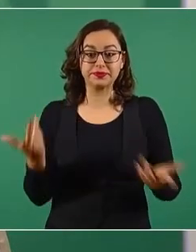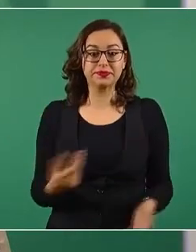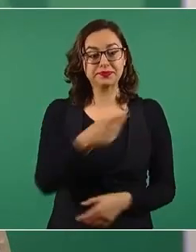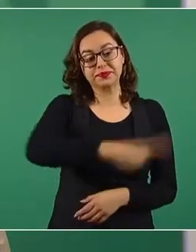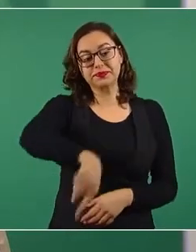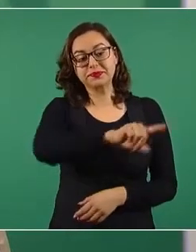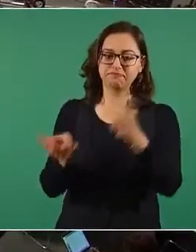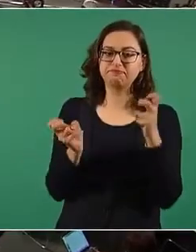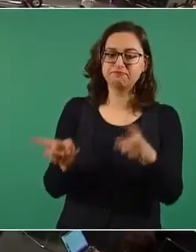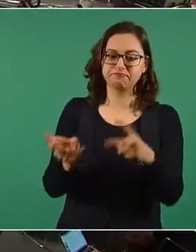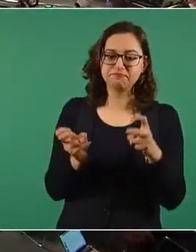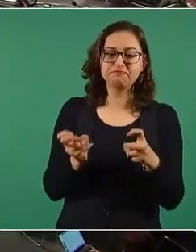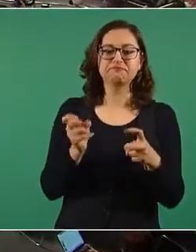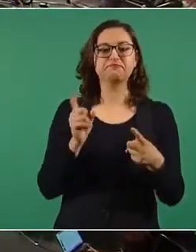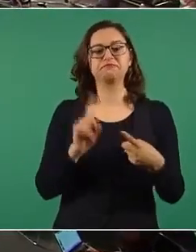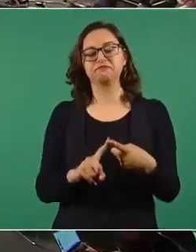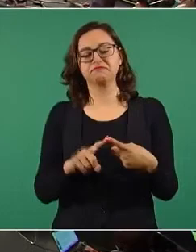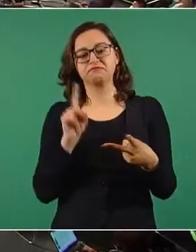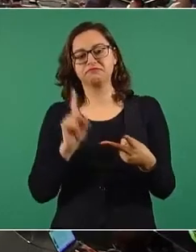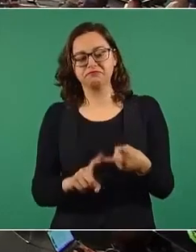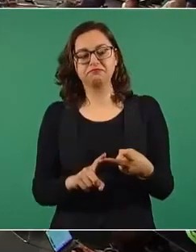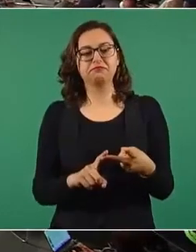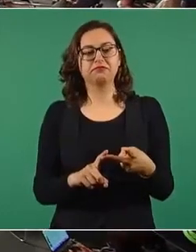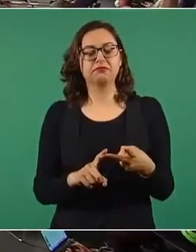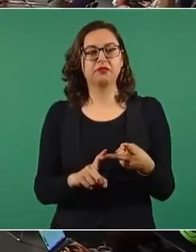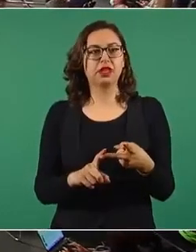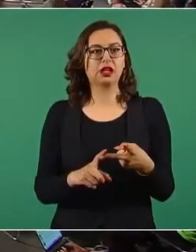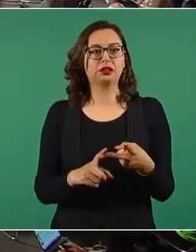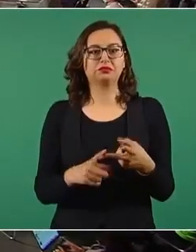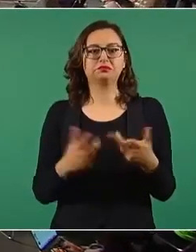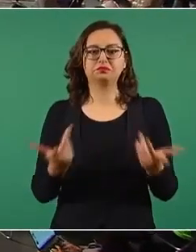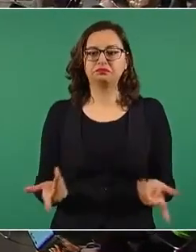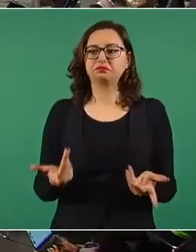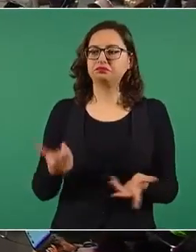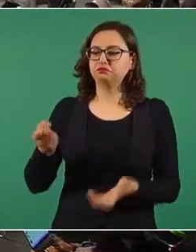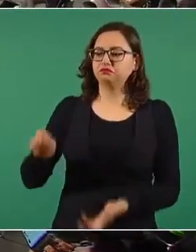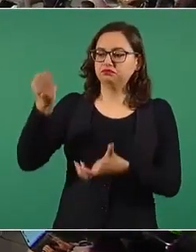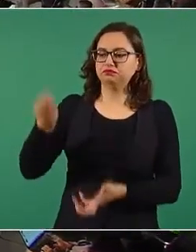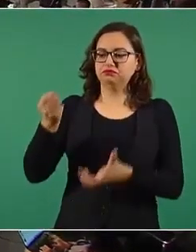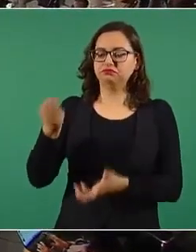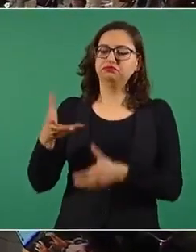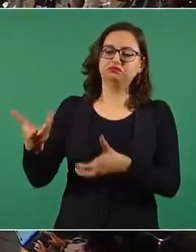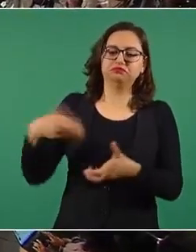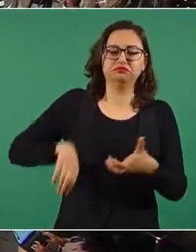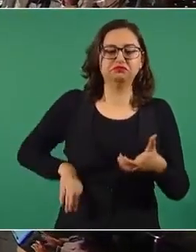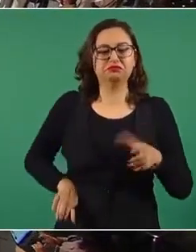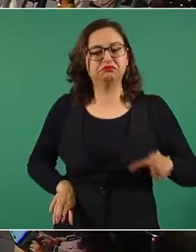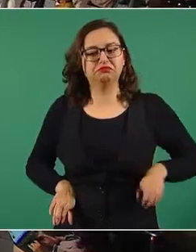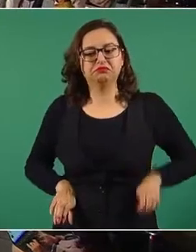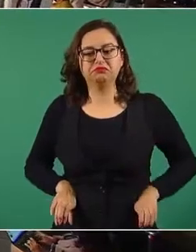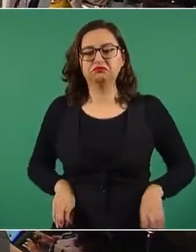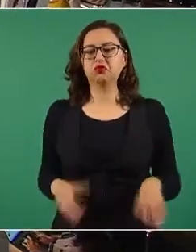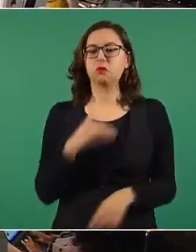porque robaban, porque vivían al amparo del poder público y sobre todo de la